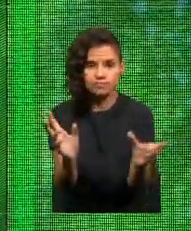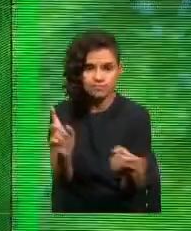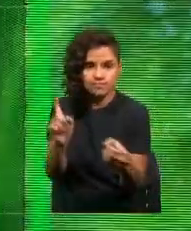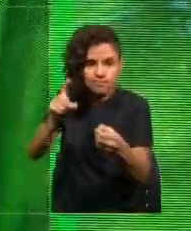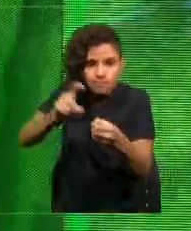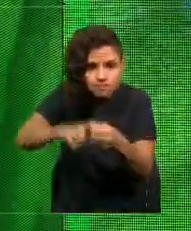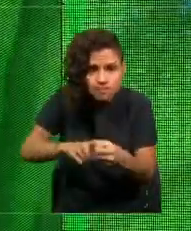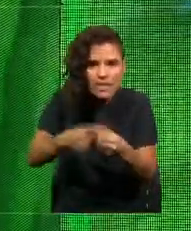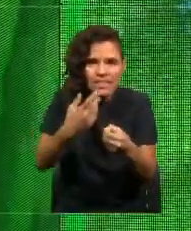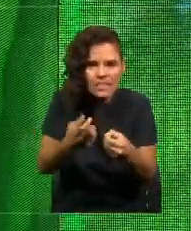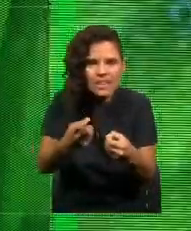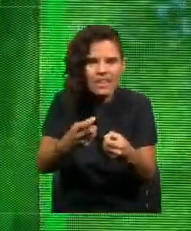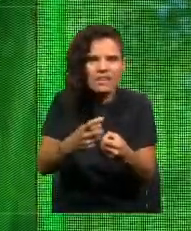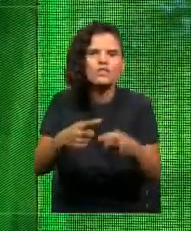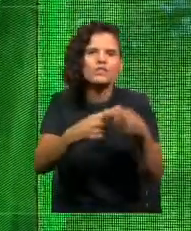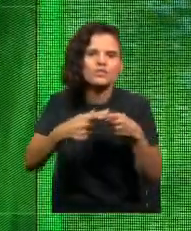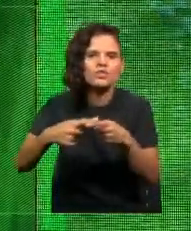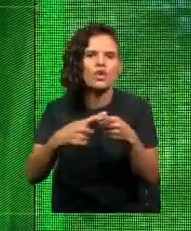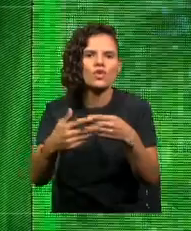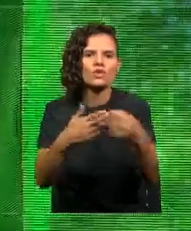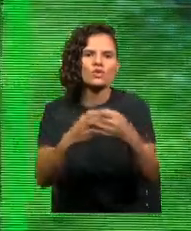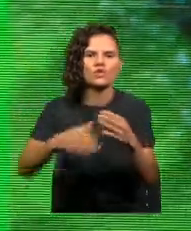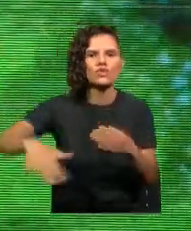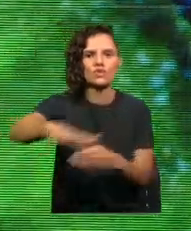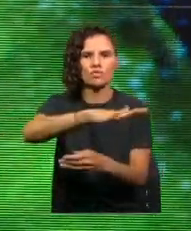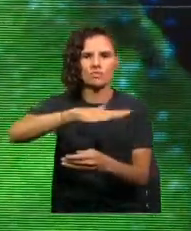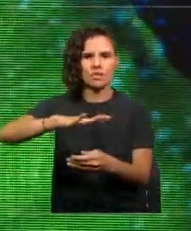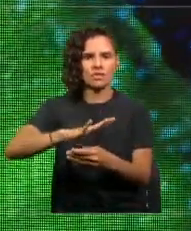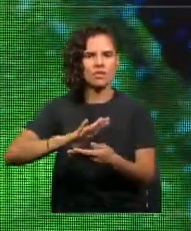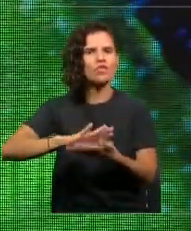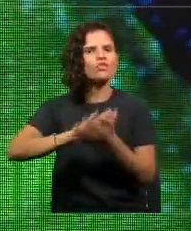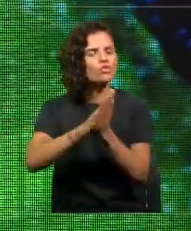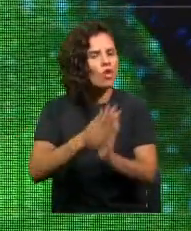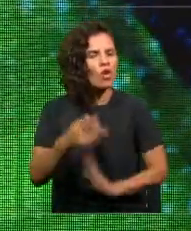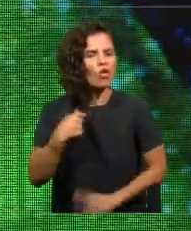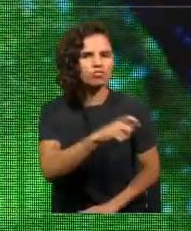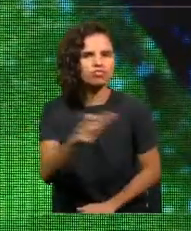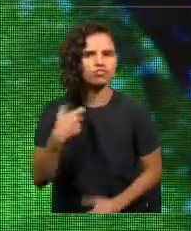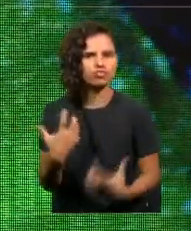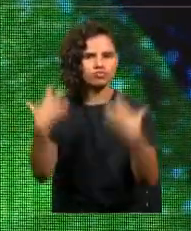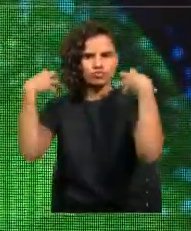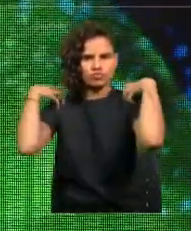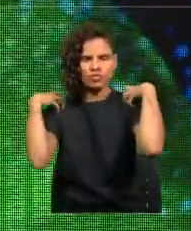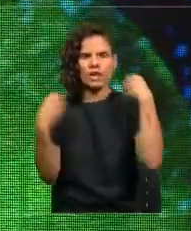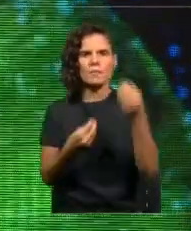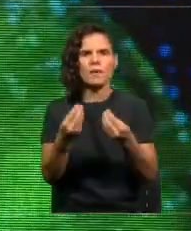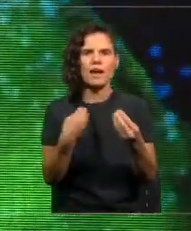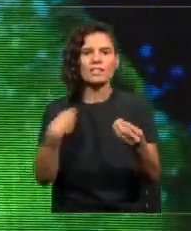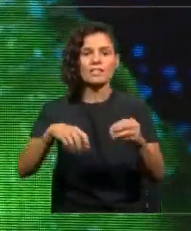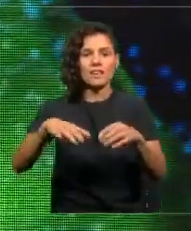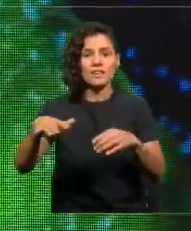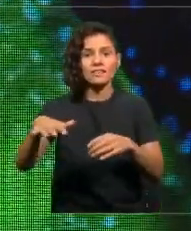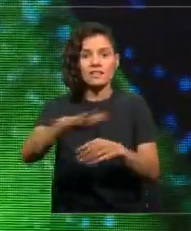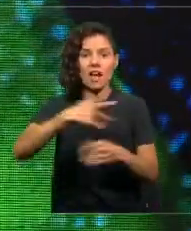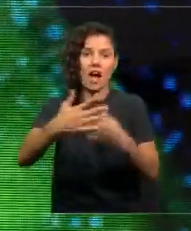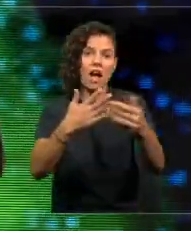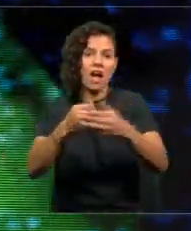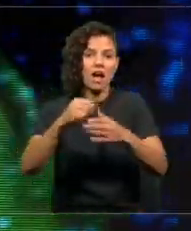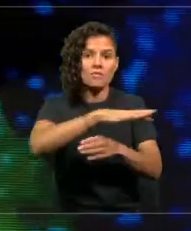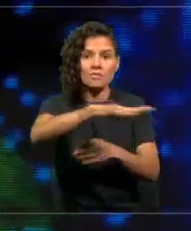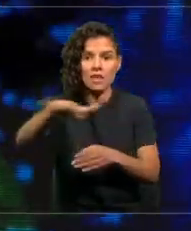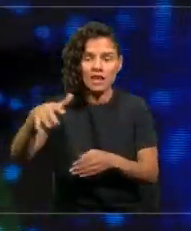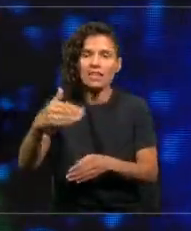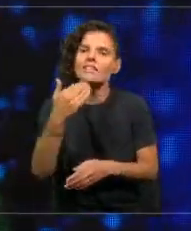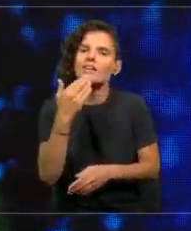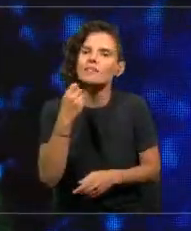nosotros deja de tener incidencia en lo que pasa con el ambiente y lo que pasa con el clima. Anteriormente,